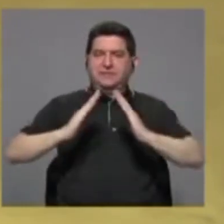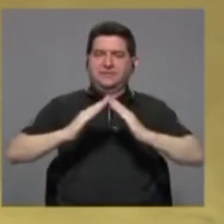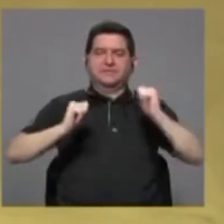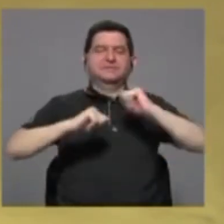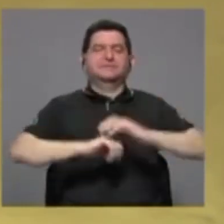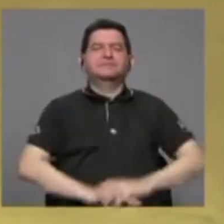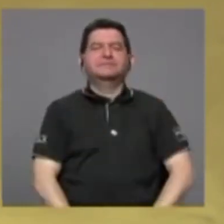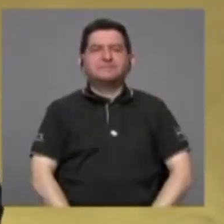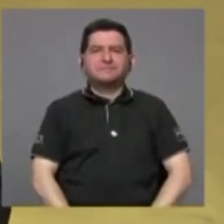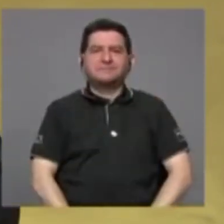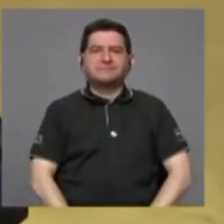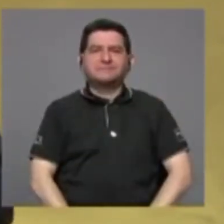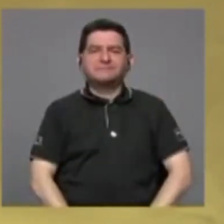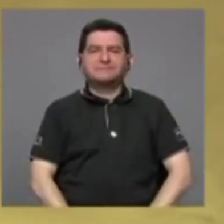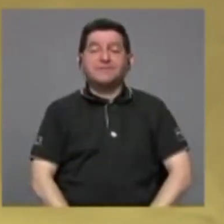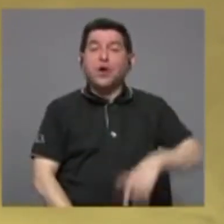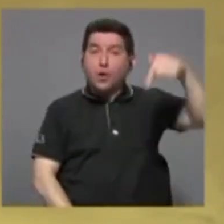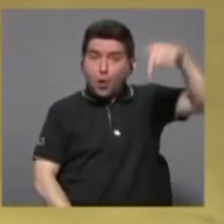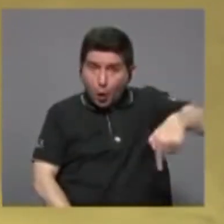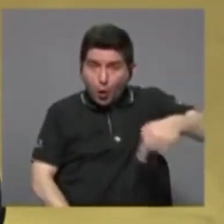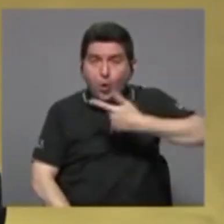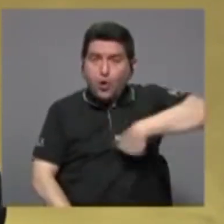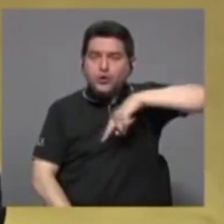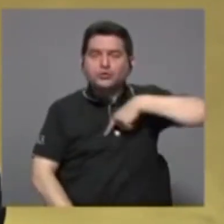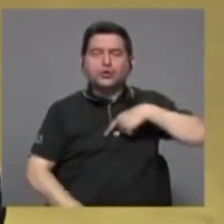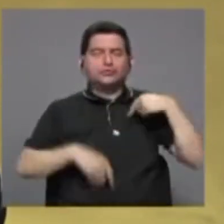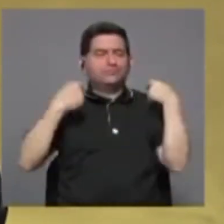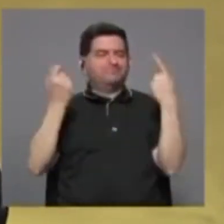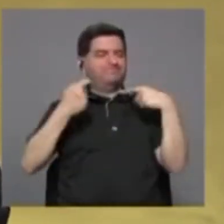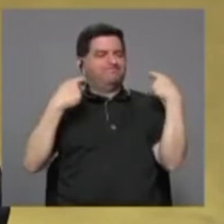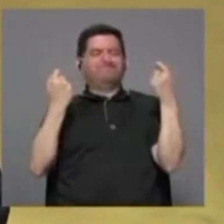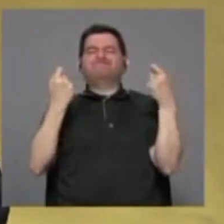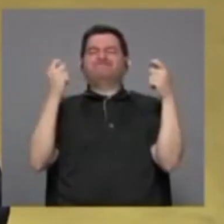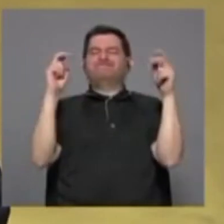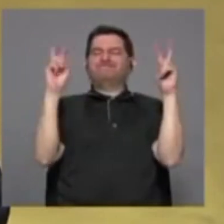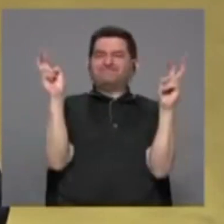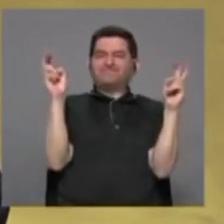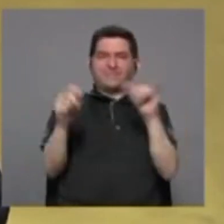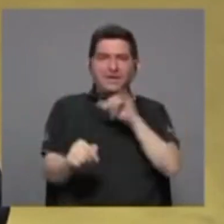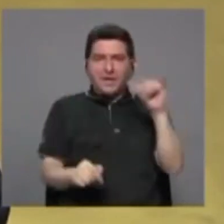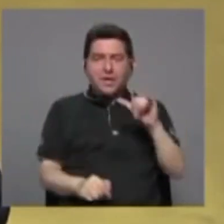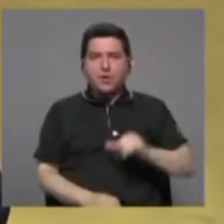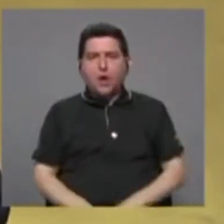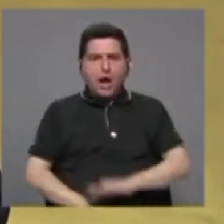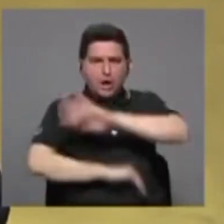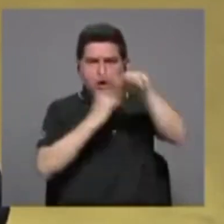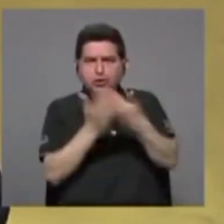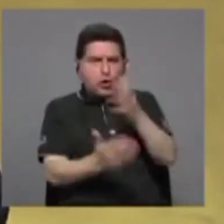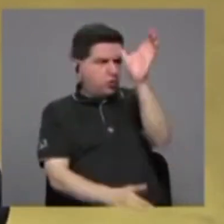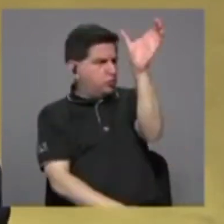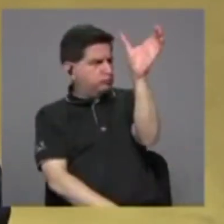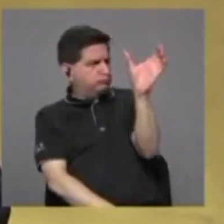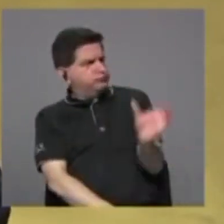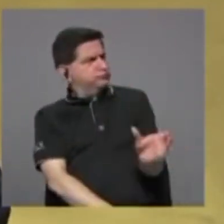hoy estamos de fiesta al igual que el continente porque